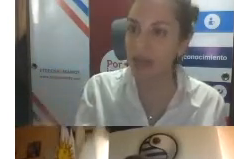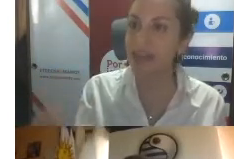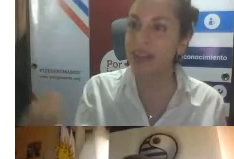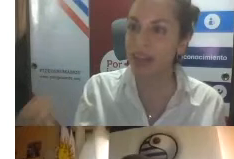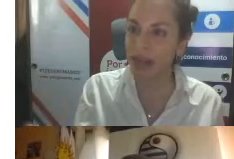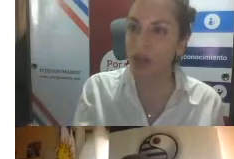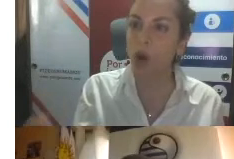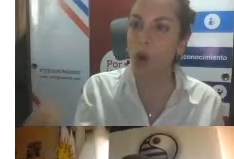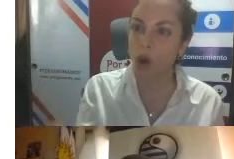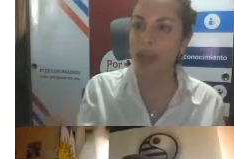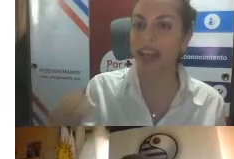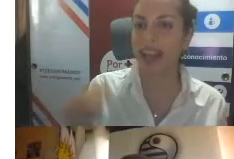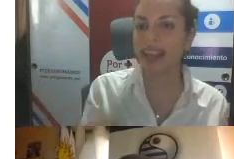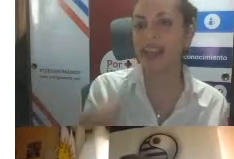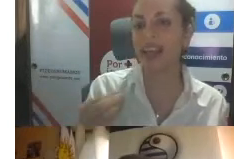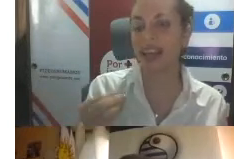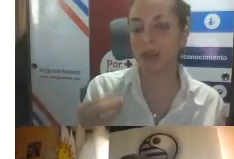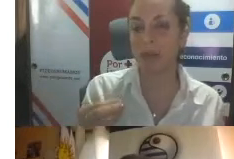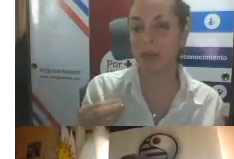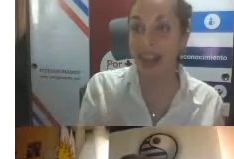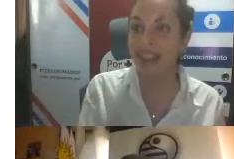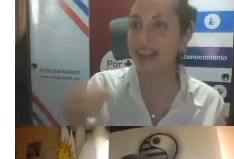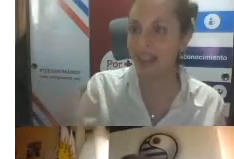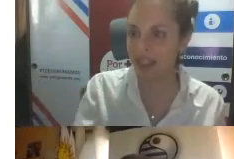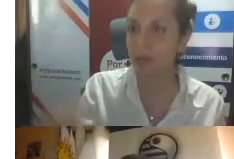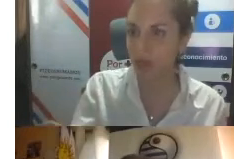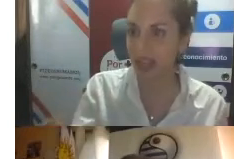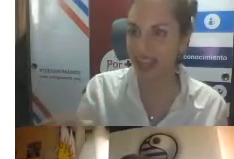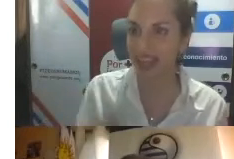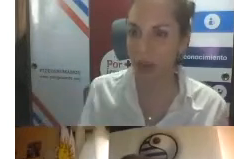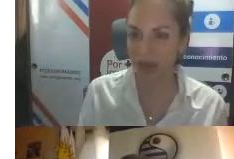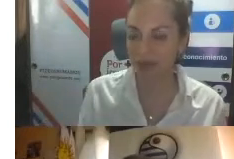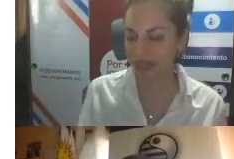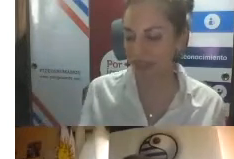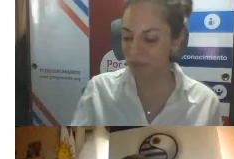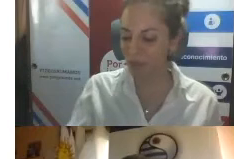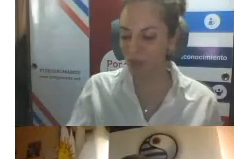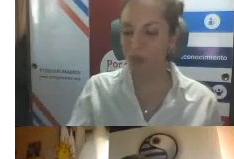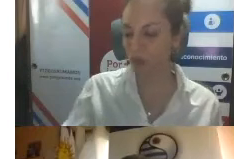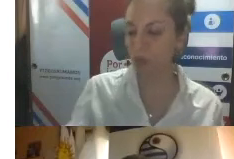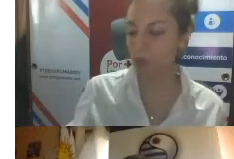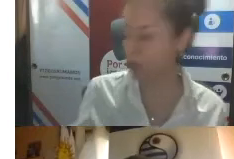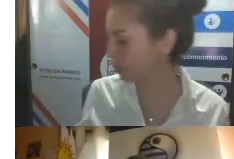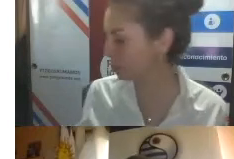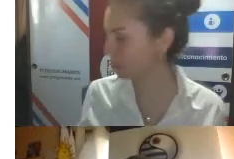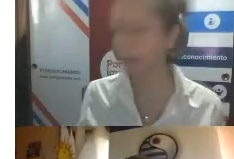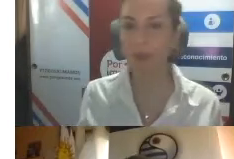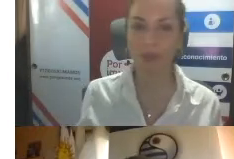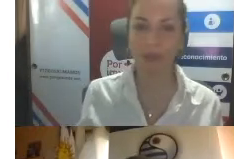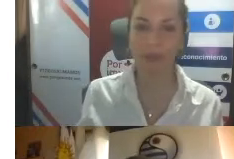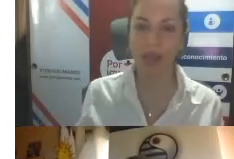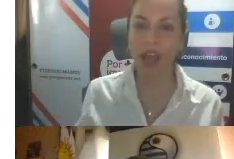traer también tiene que ver con esta práctica que hicimos en este lugar. ¿Sí? Muy bien.